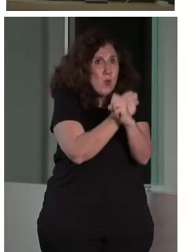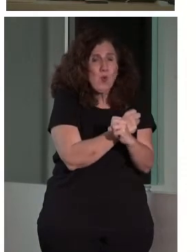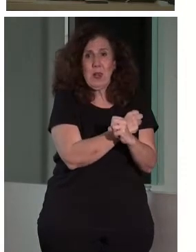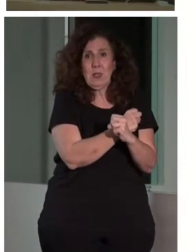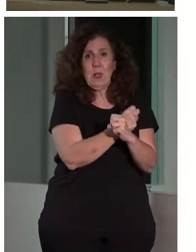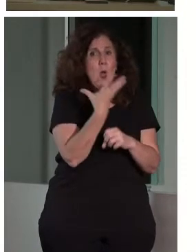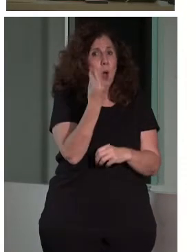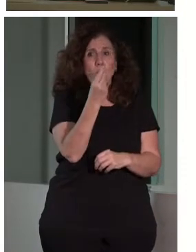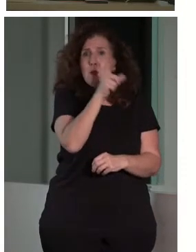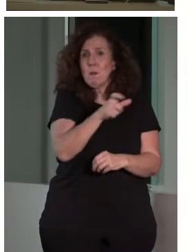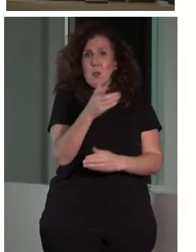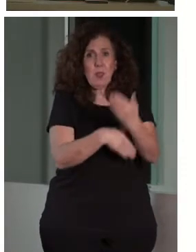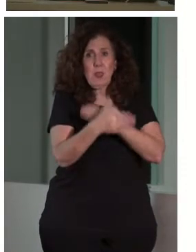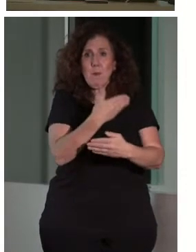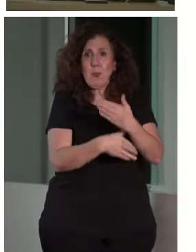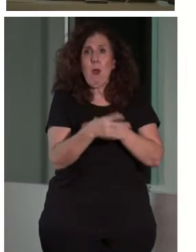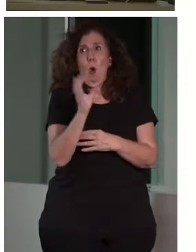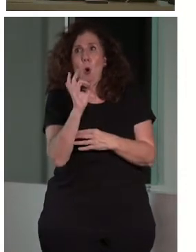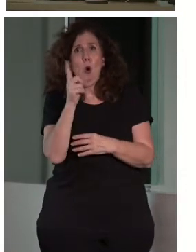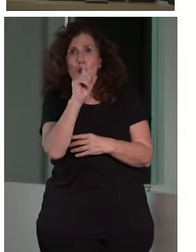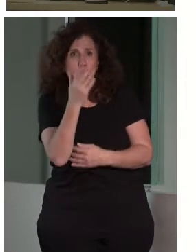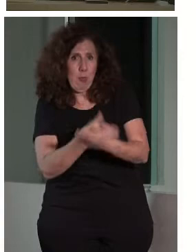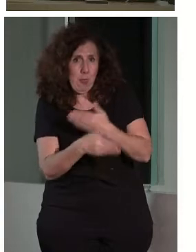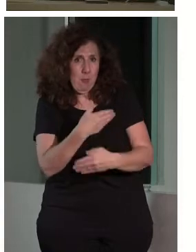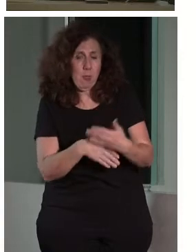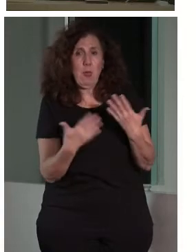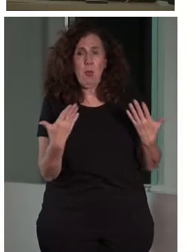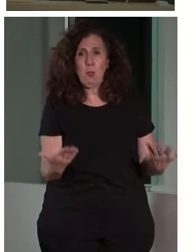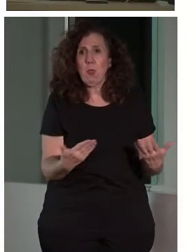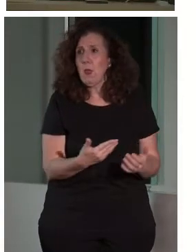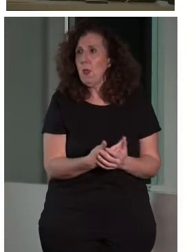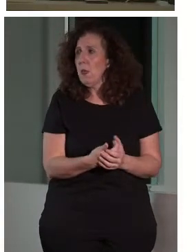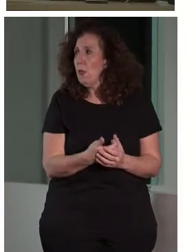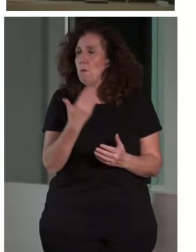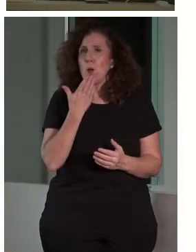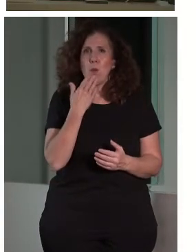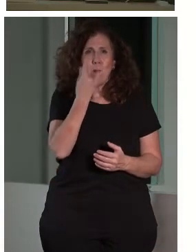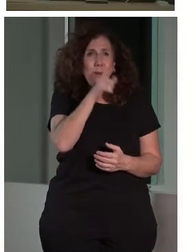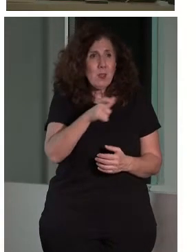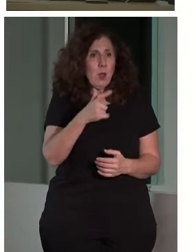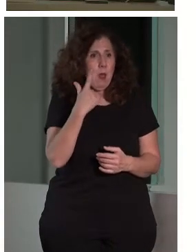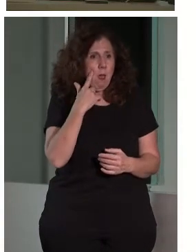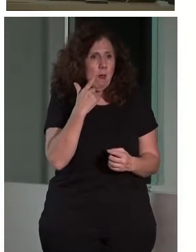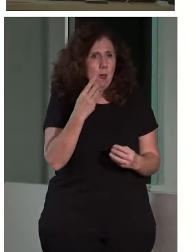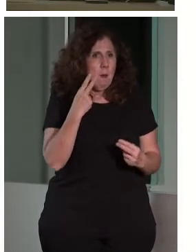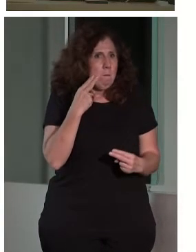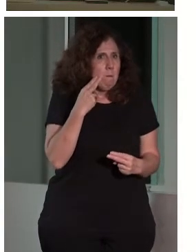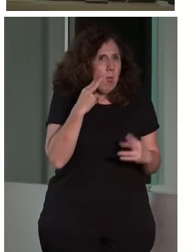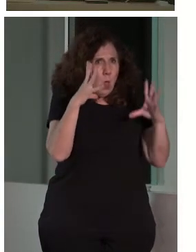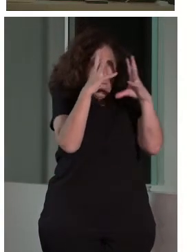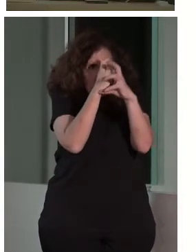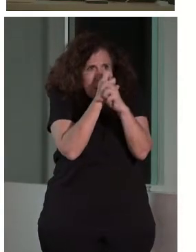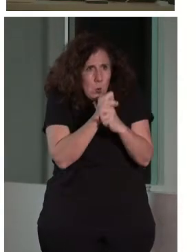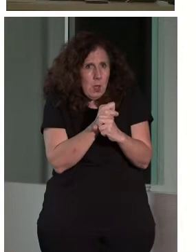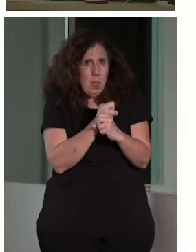un montón de personas con discapacidad y no discapacidad. Por ejemplo, la anictofobia. Los niños hasta seis años todos tienen miedo a la oscuridad, o la